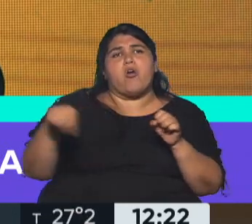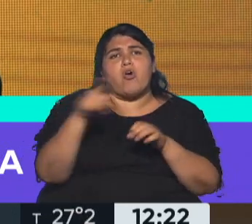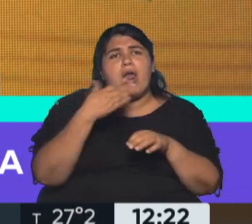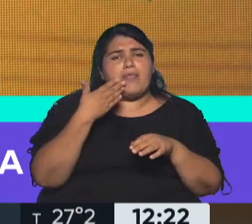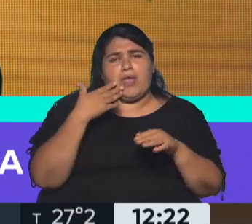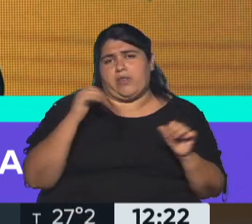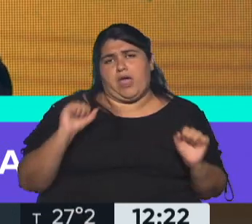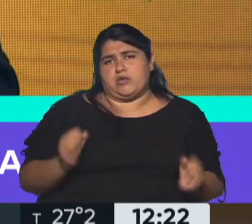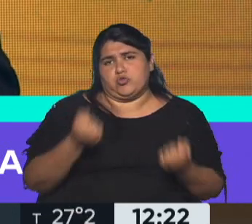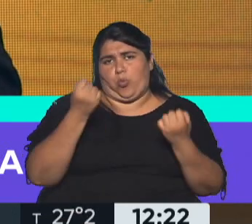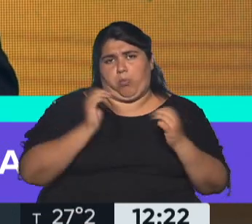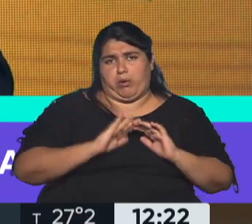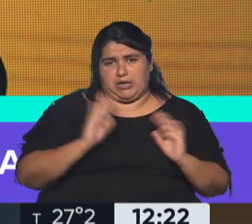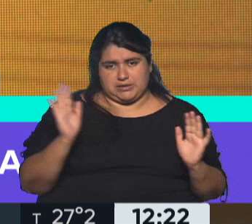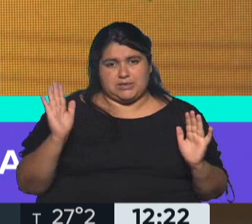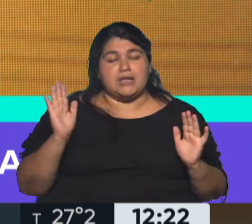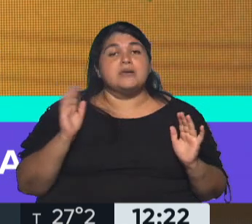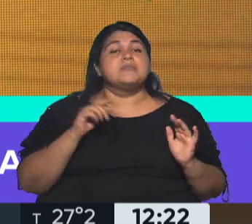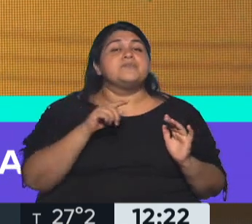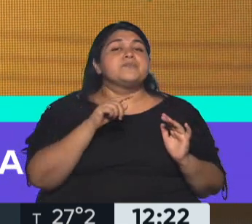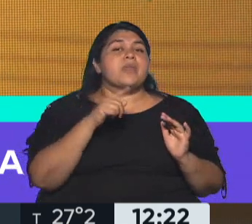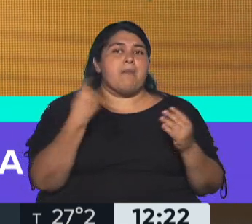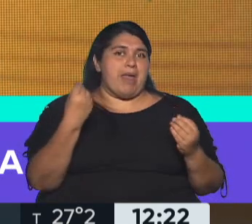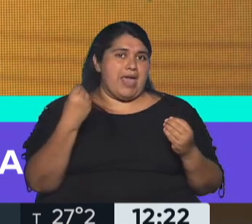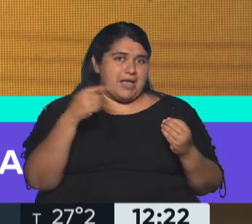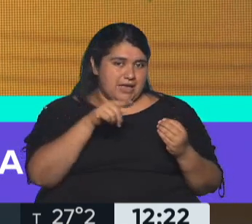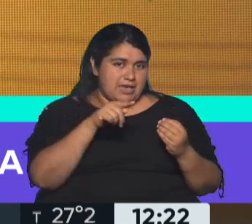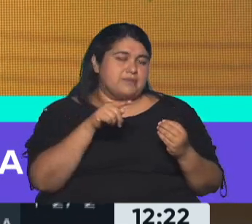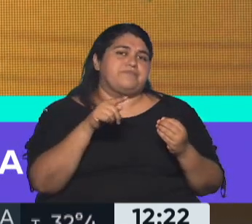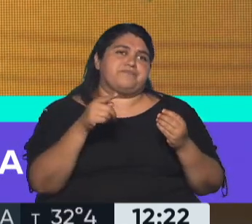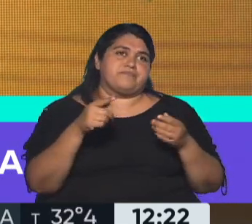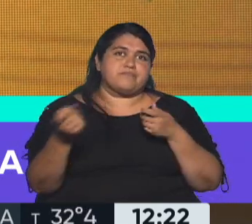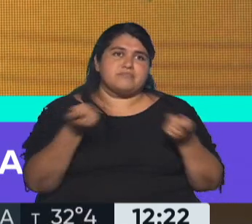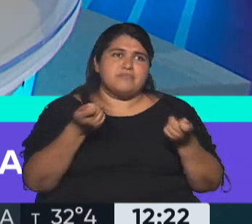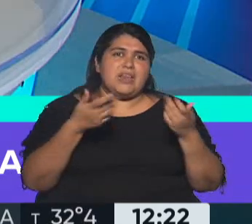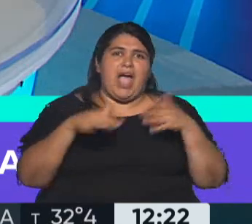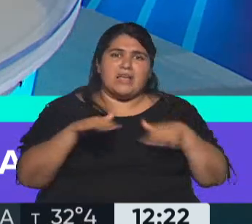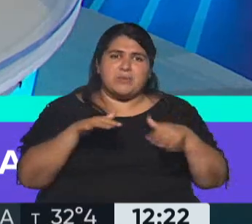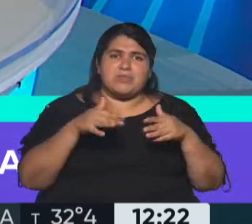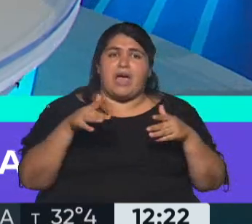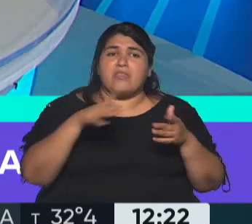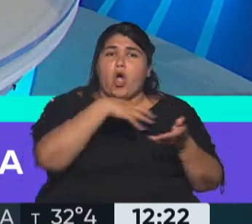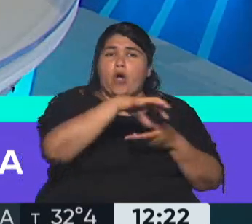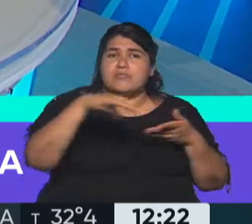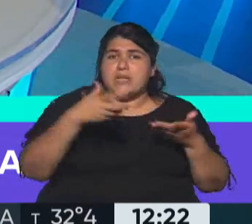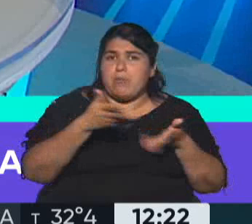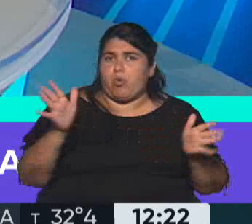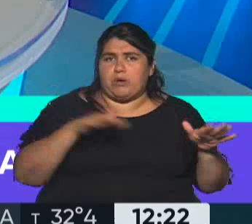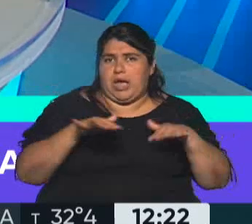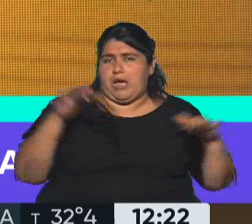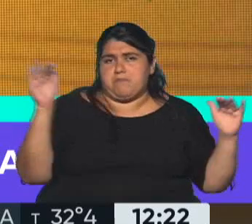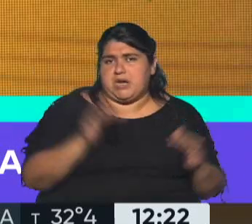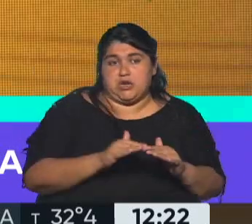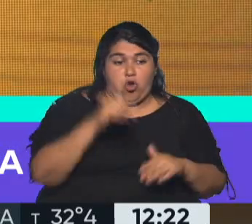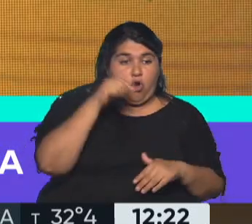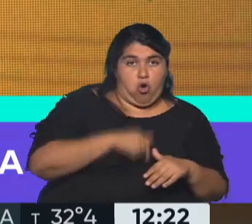empleados posible, cosa que baje el nivel de actividad en oficinas públicas esta tarde y por el día de hoy